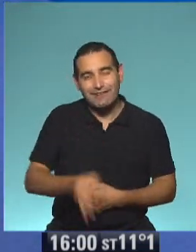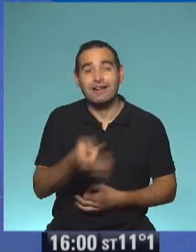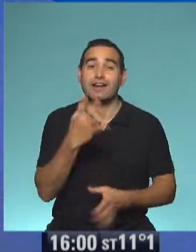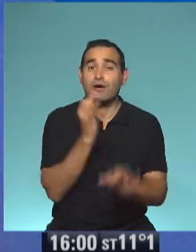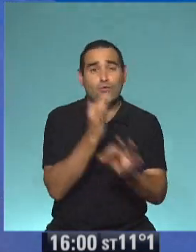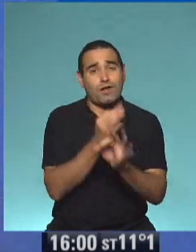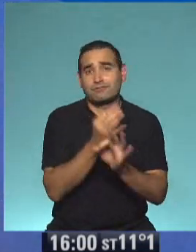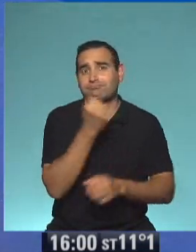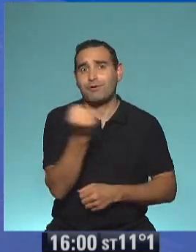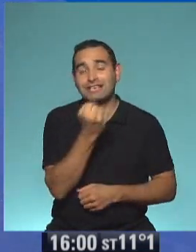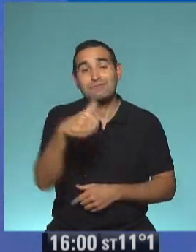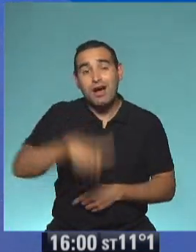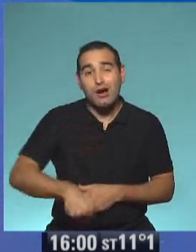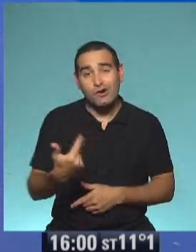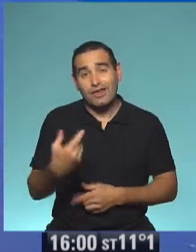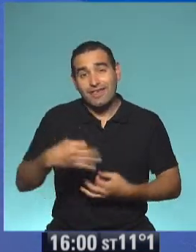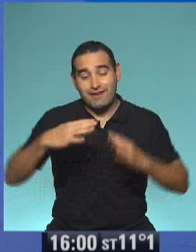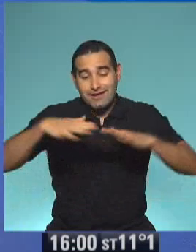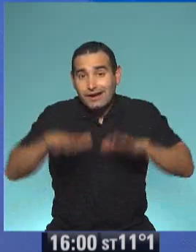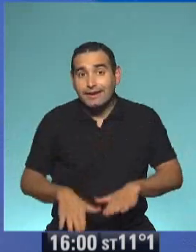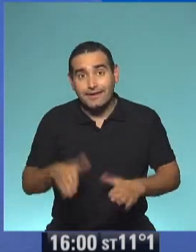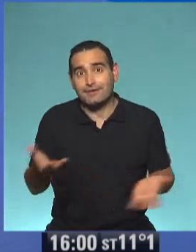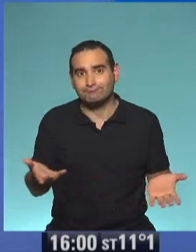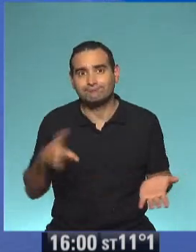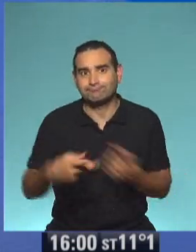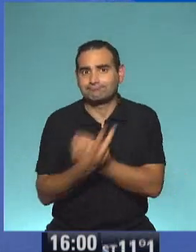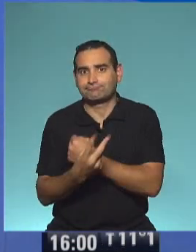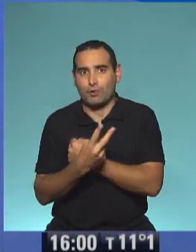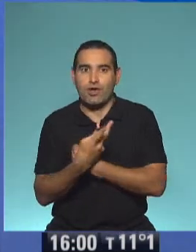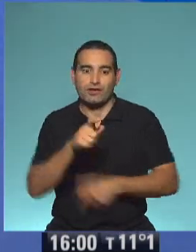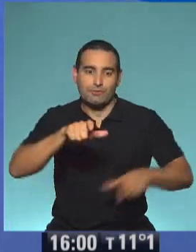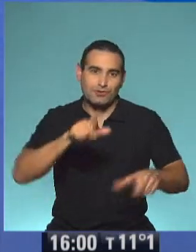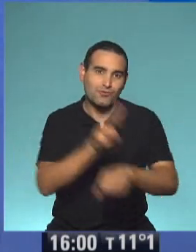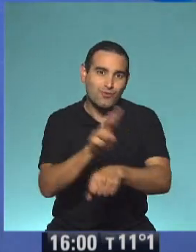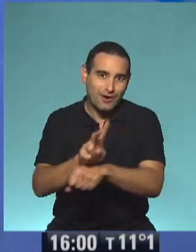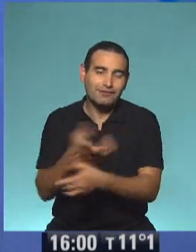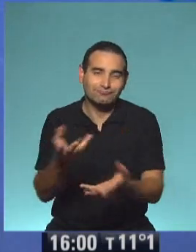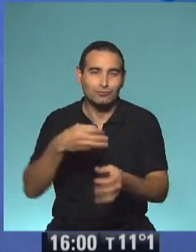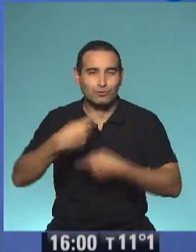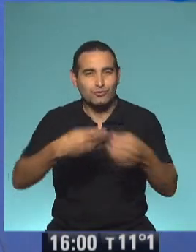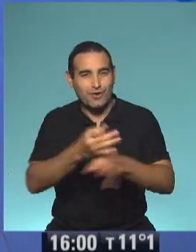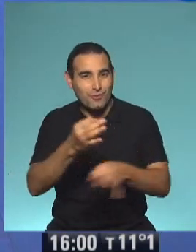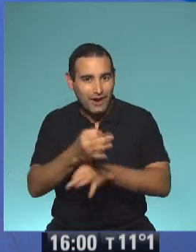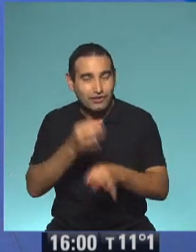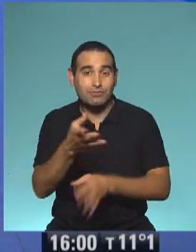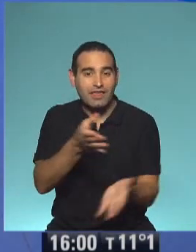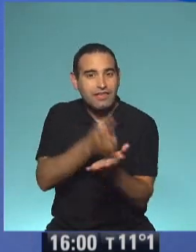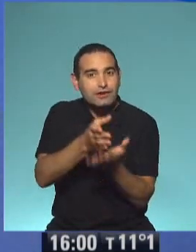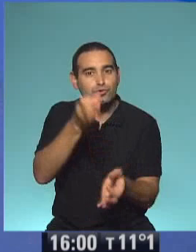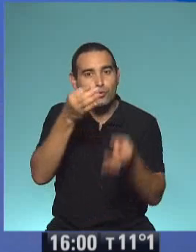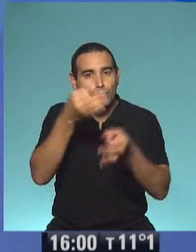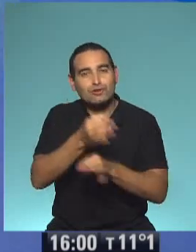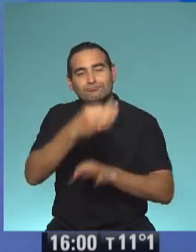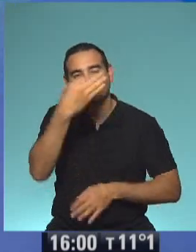escuela es irreemplazable, pero como en este contexto nos tenemos que quedar en casa, porque nos estamos cuidando y estamos cuidando a los demás, seguimos educando para que se haga efectivo el derecho a la